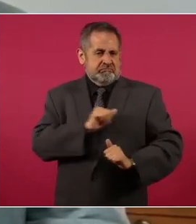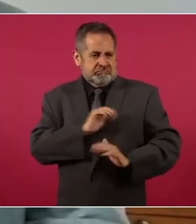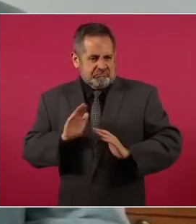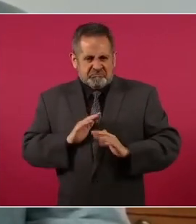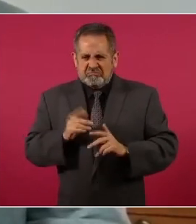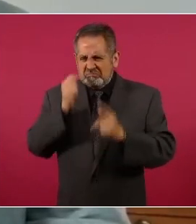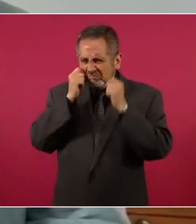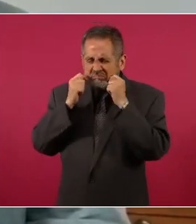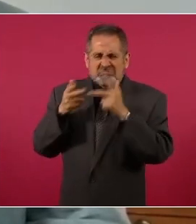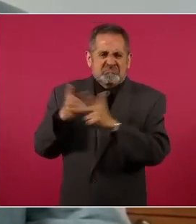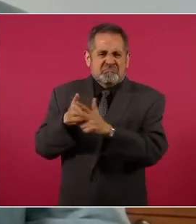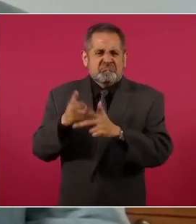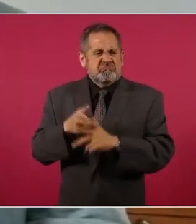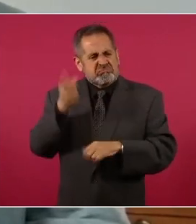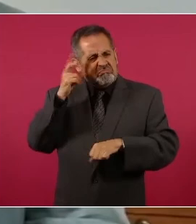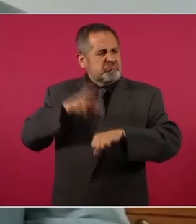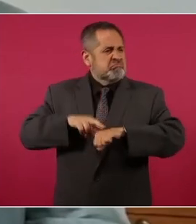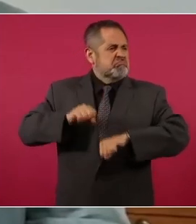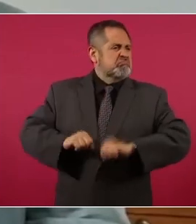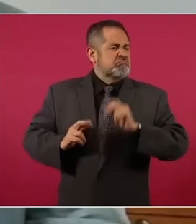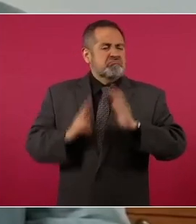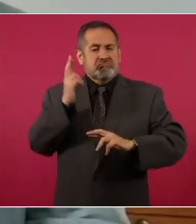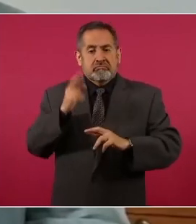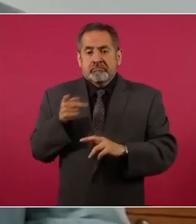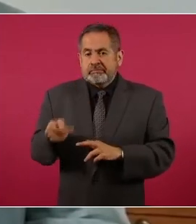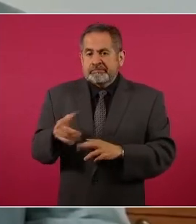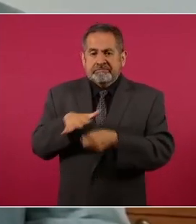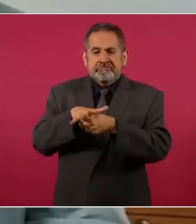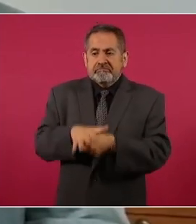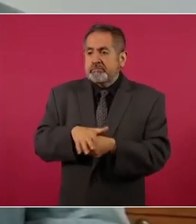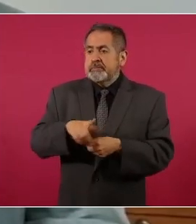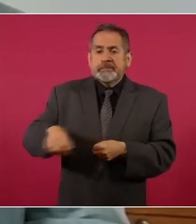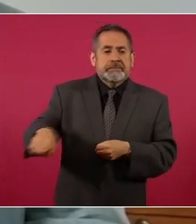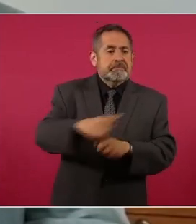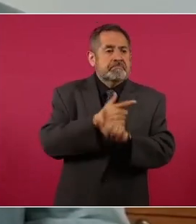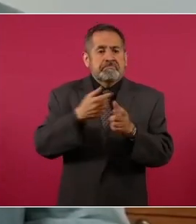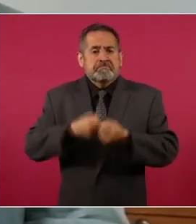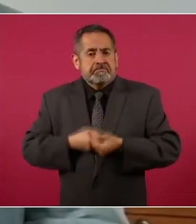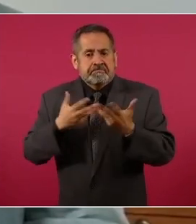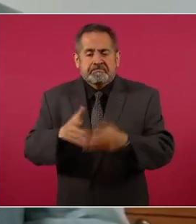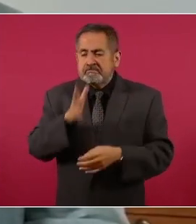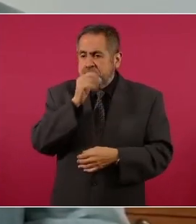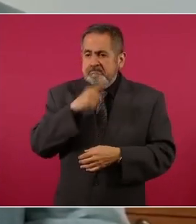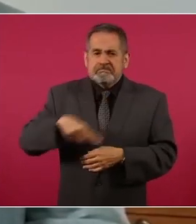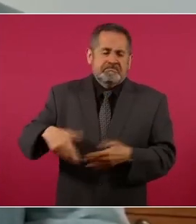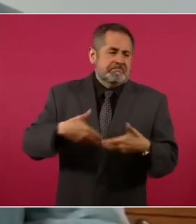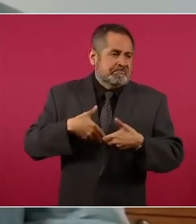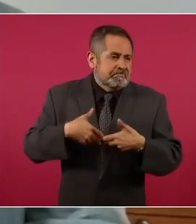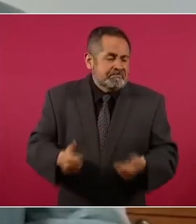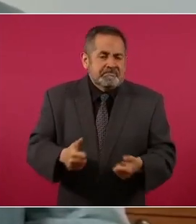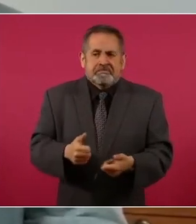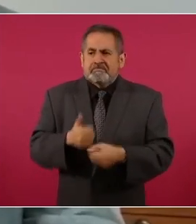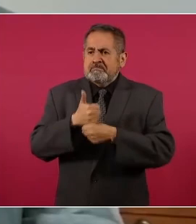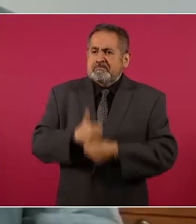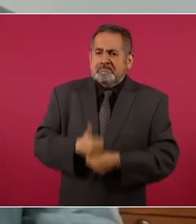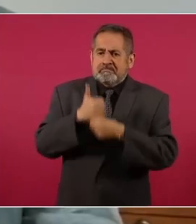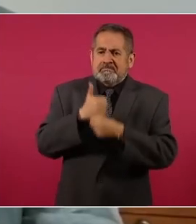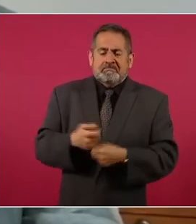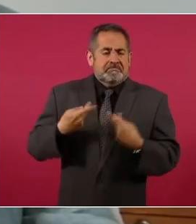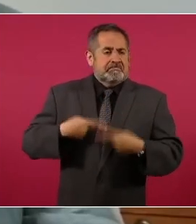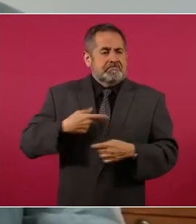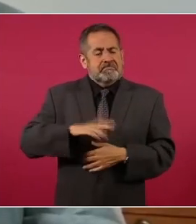genocidas o dictadores revolucionarios, sofocó las libertades y provocó hambre, desolación y muerte.